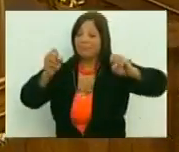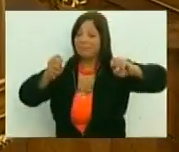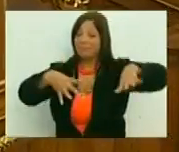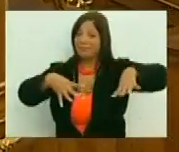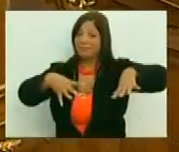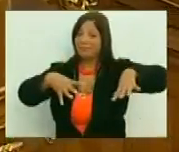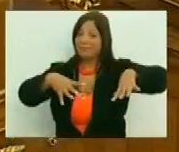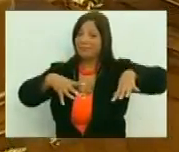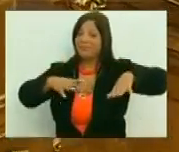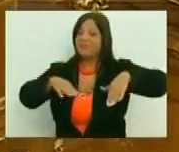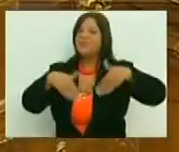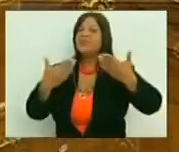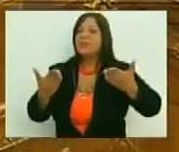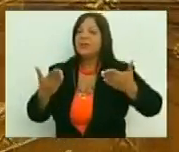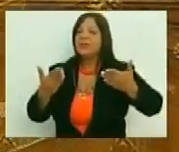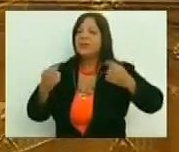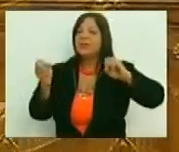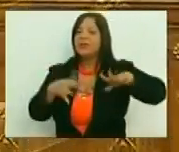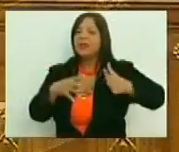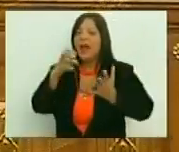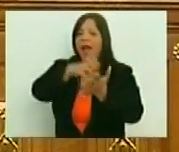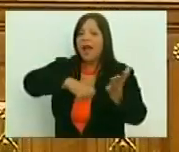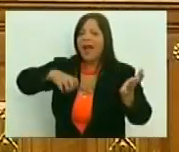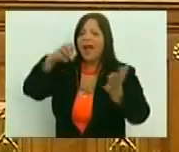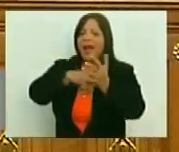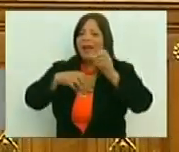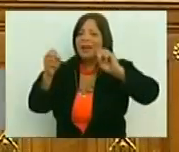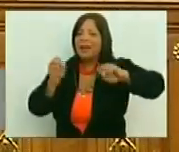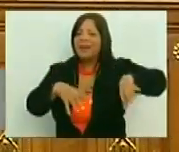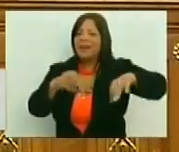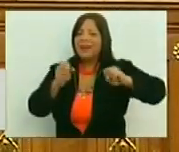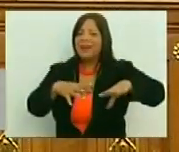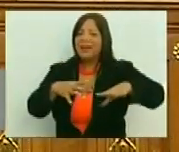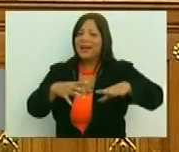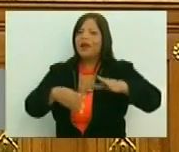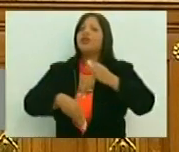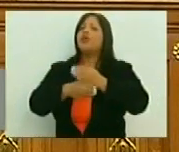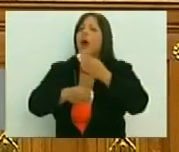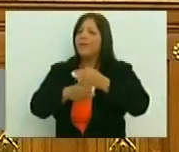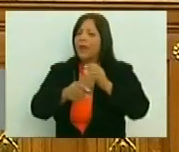la cual, la cual, subsistía, a pesar de las penurias,